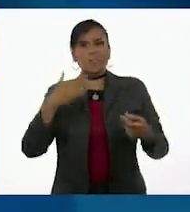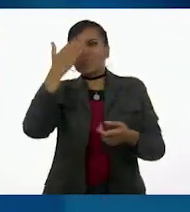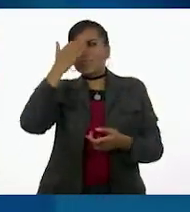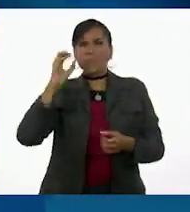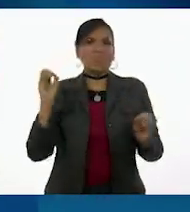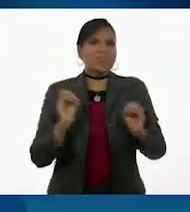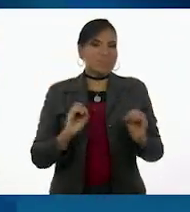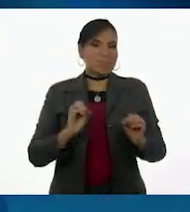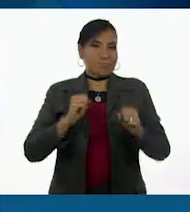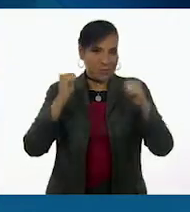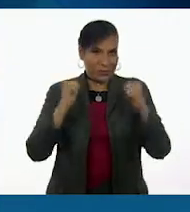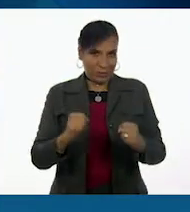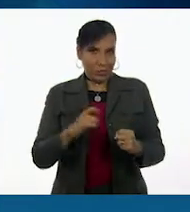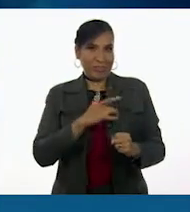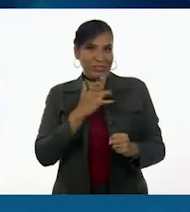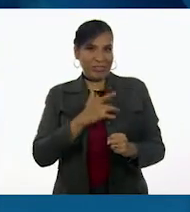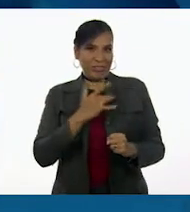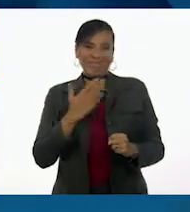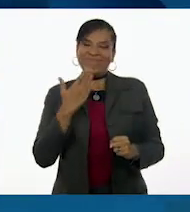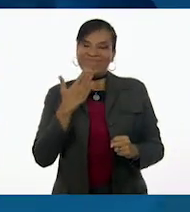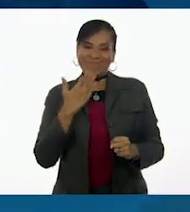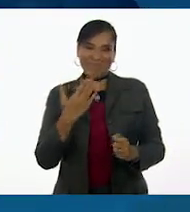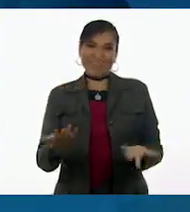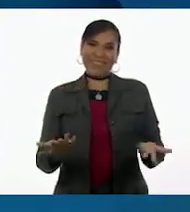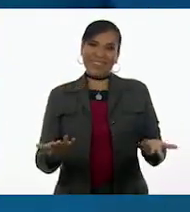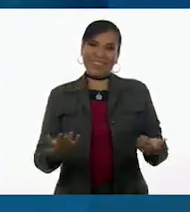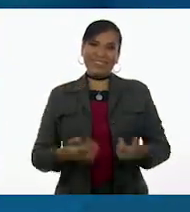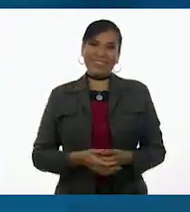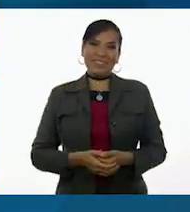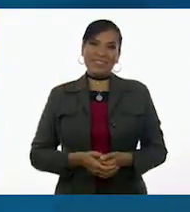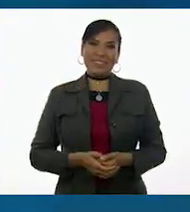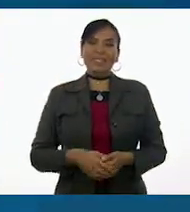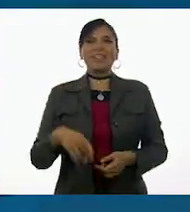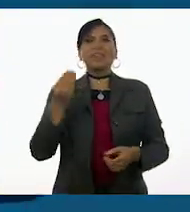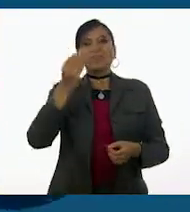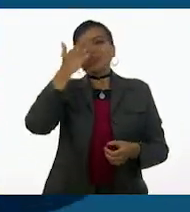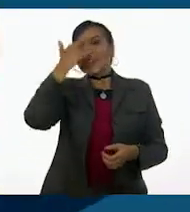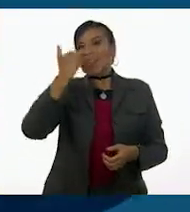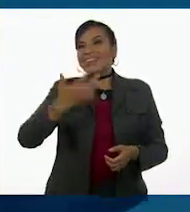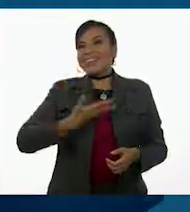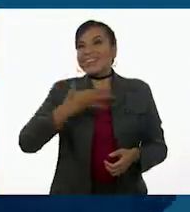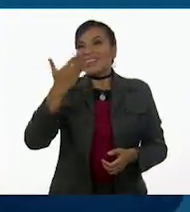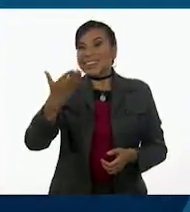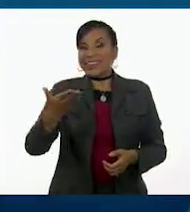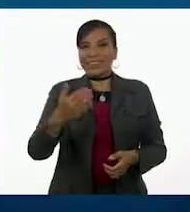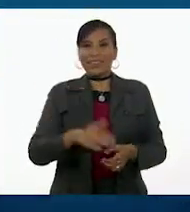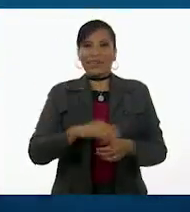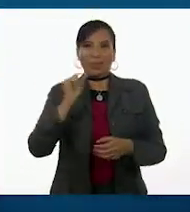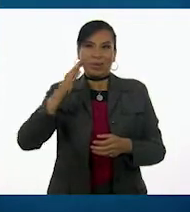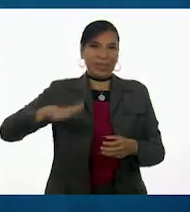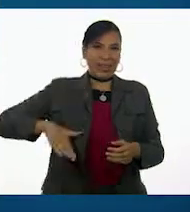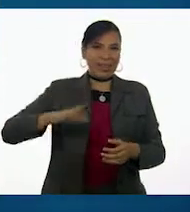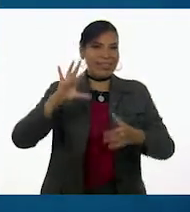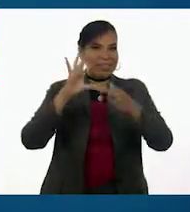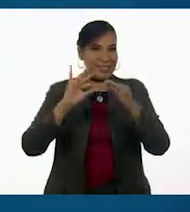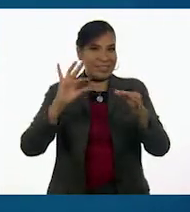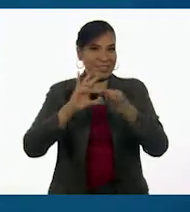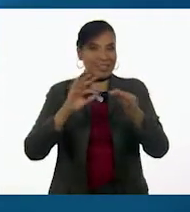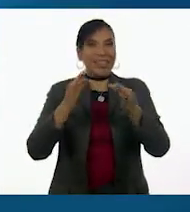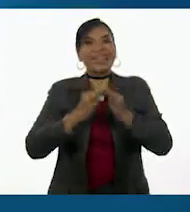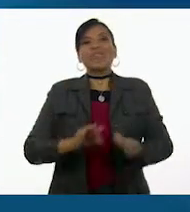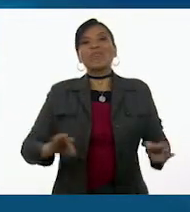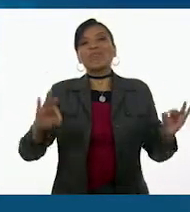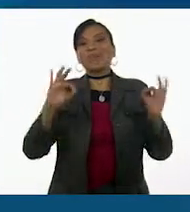conocemos. Seguro nos sentiremos muy bien. ¿Cuánta razón tienes, Alan? Hace un rato platicamos sobre lo